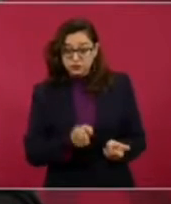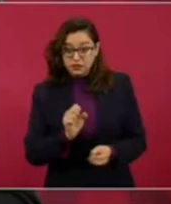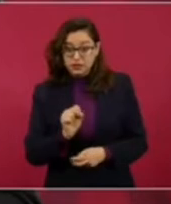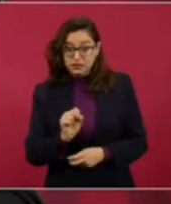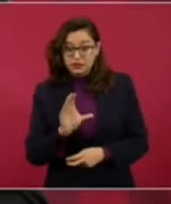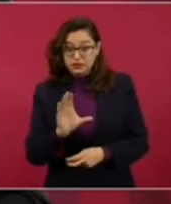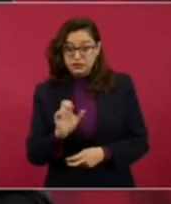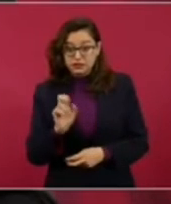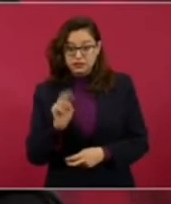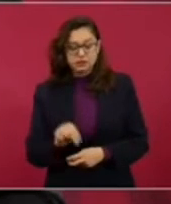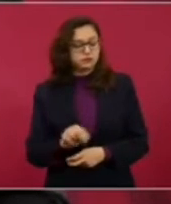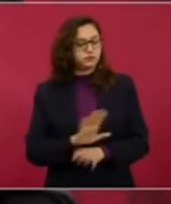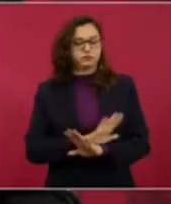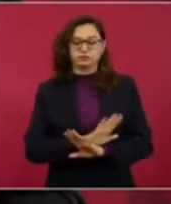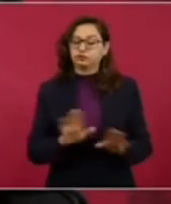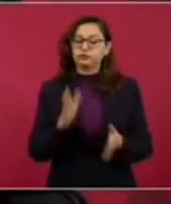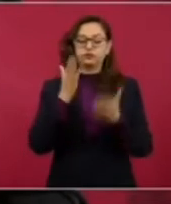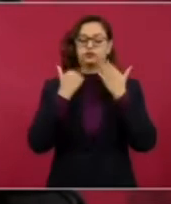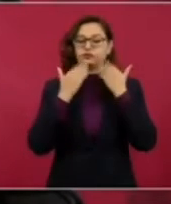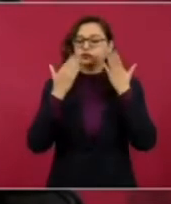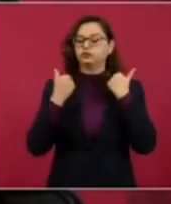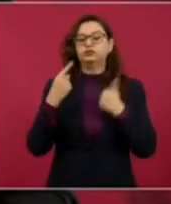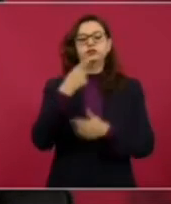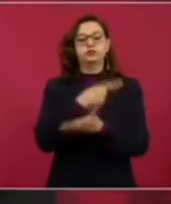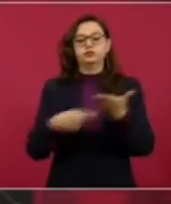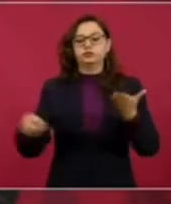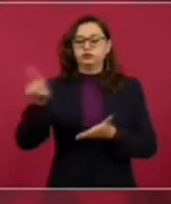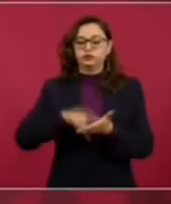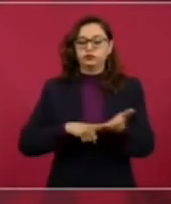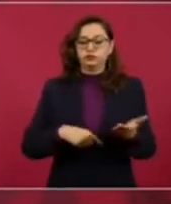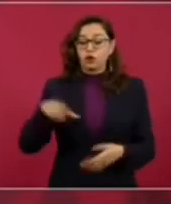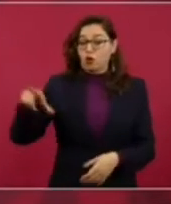que no se espía a nadie.